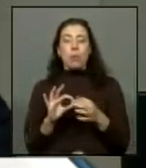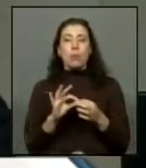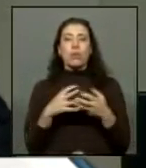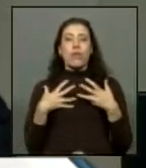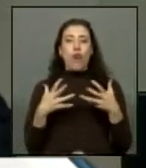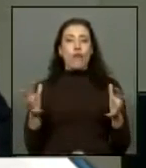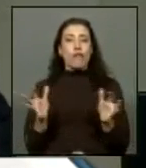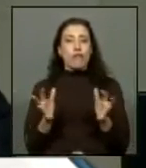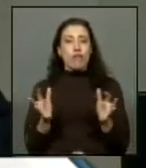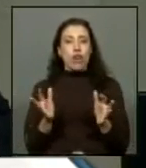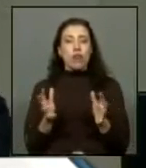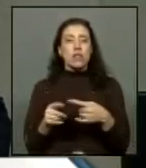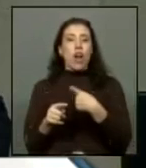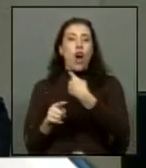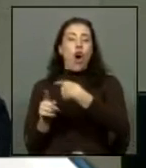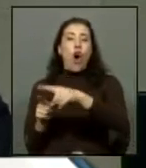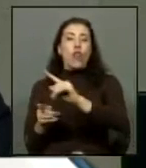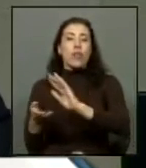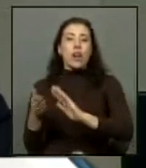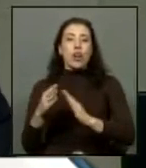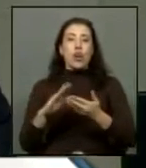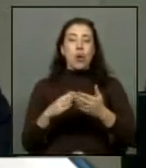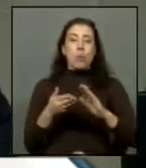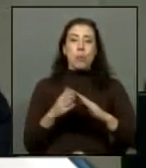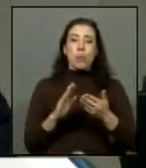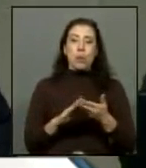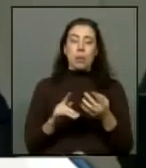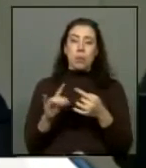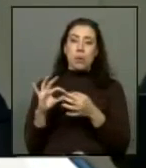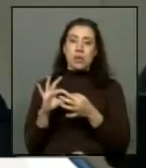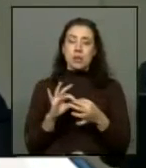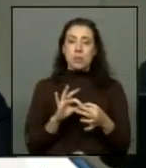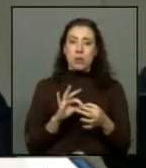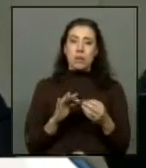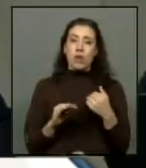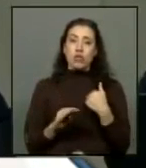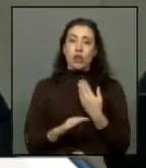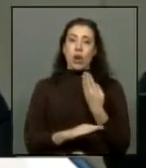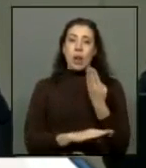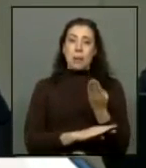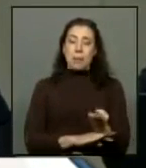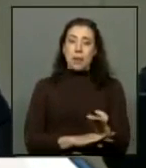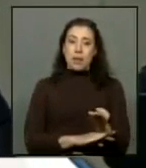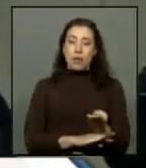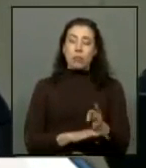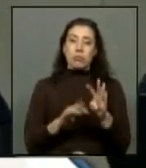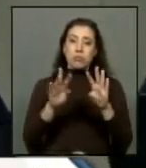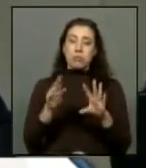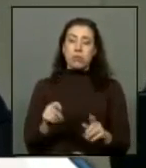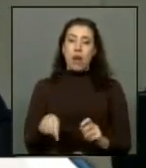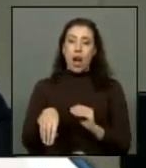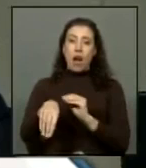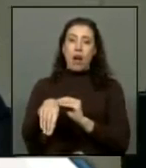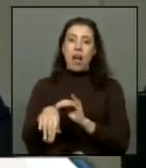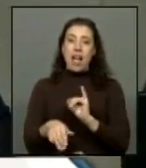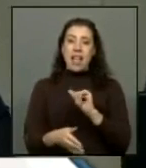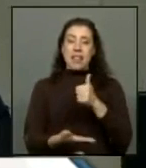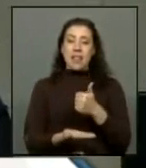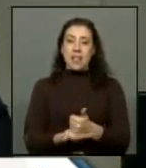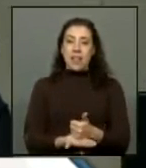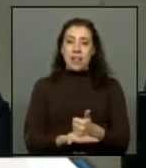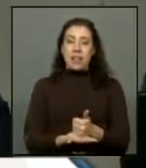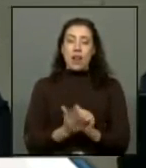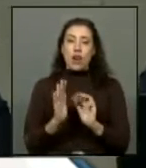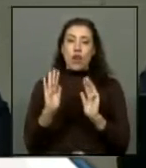violencia de otro tipo de comunidades? Es por eso, presidenta, que le solicito que se oficie al intendente